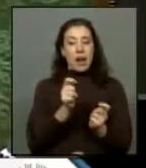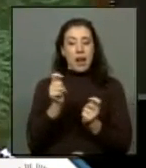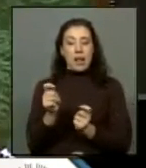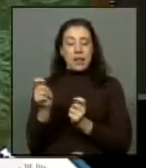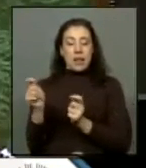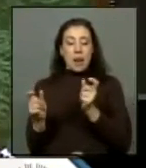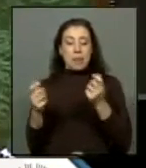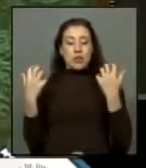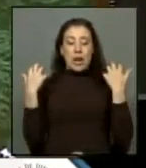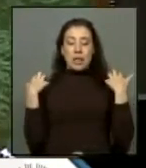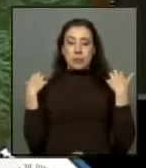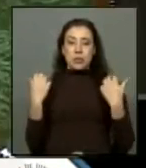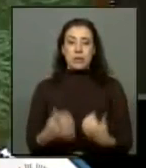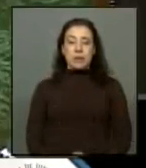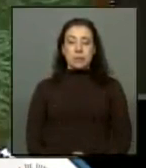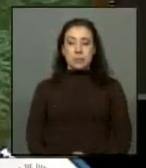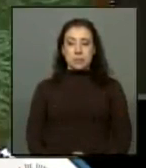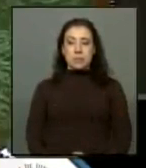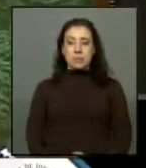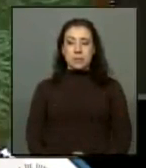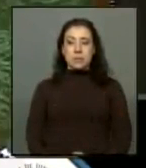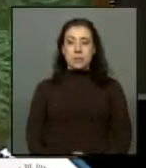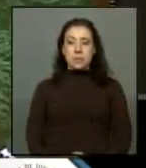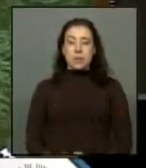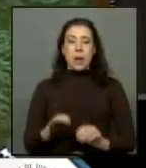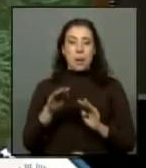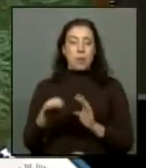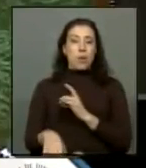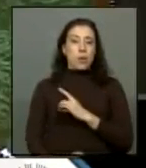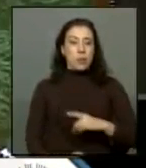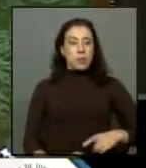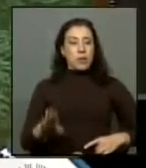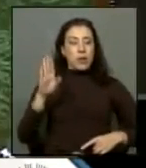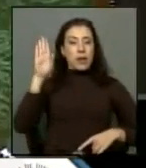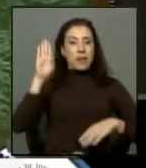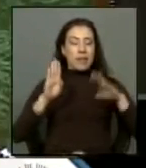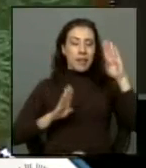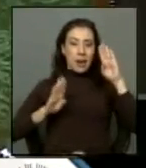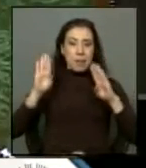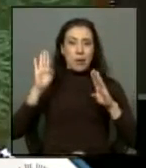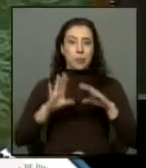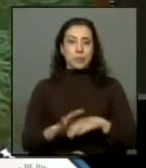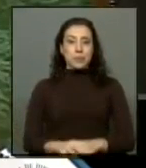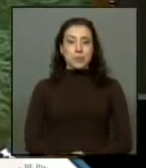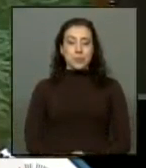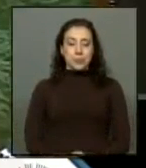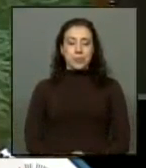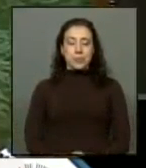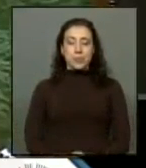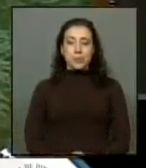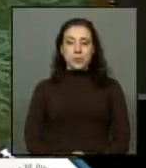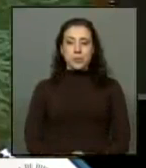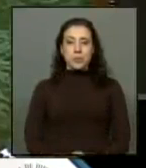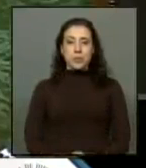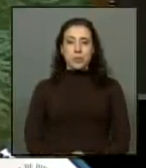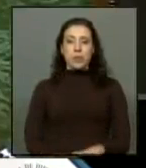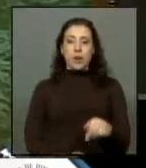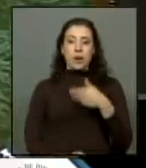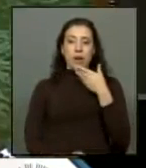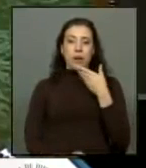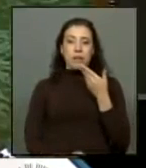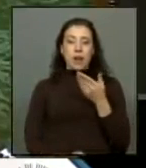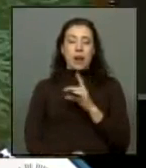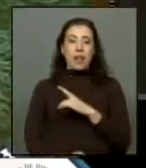a quien corresponda. Con la adhesión de los diputados que están levantando la mano. A continuación tiene la